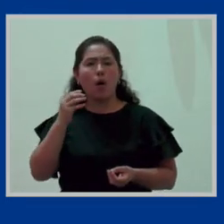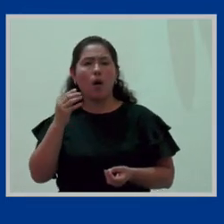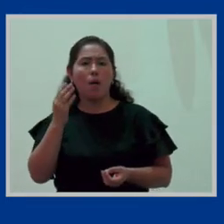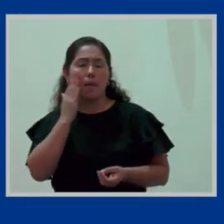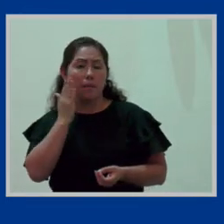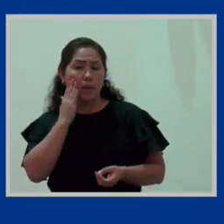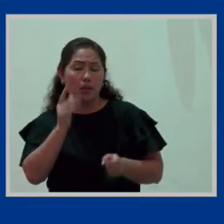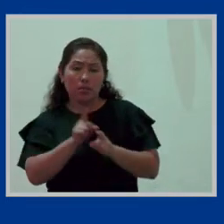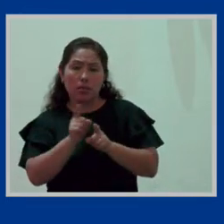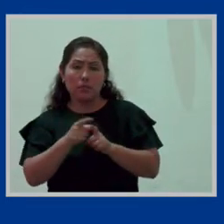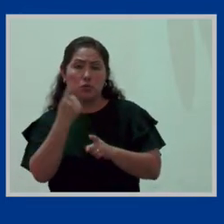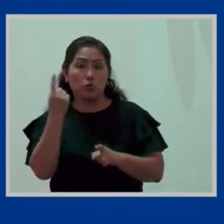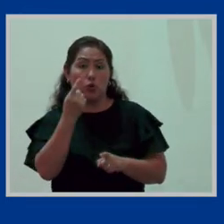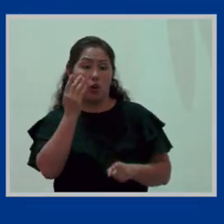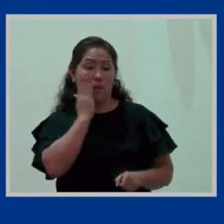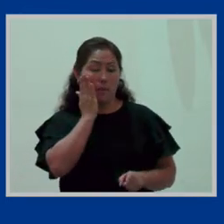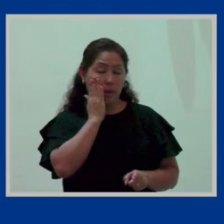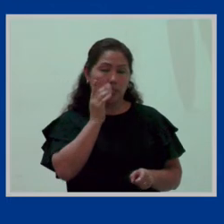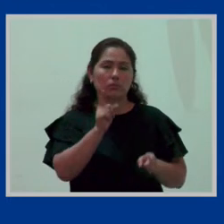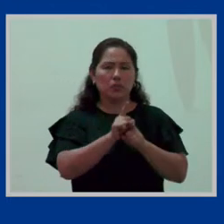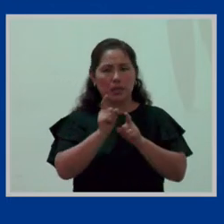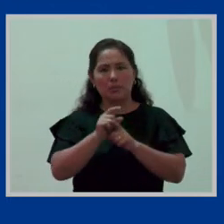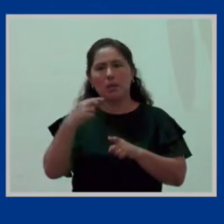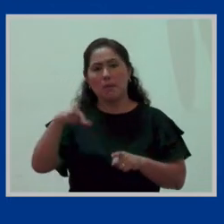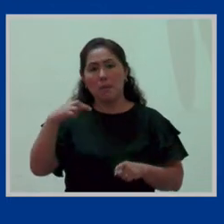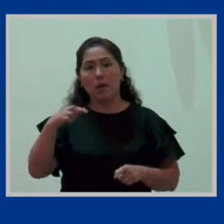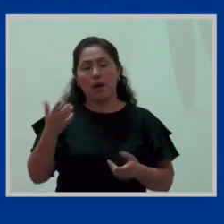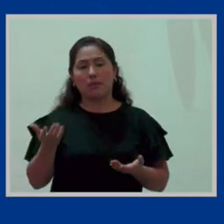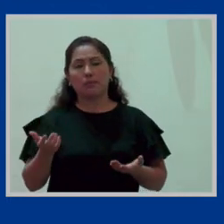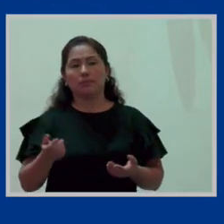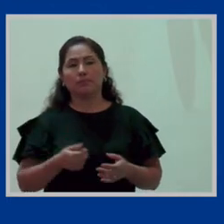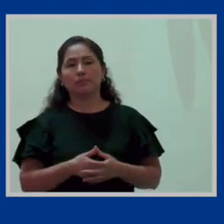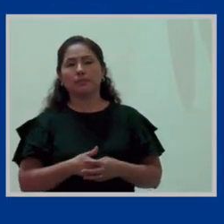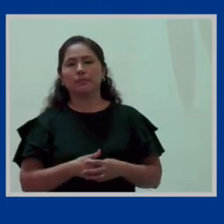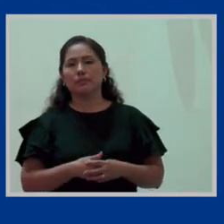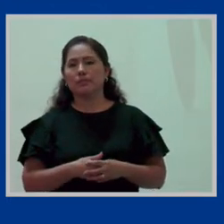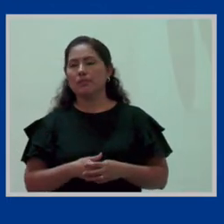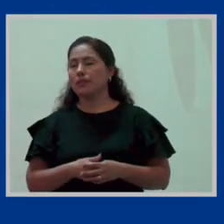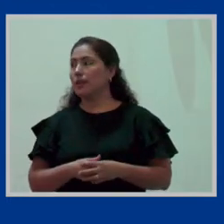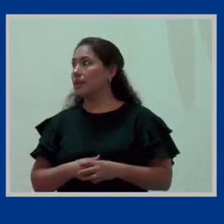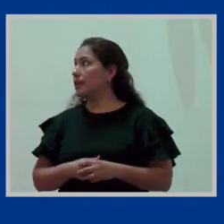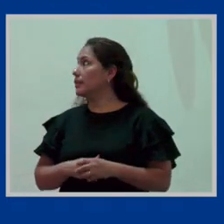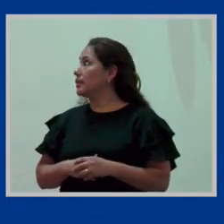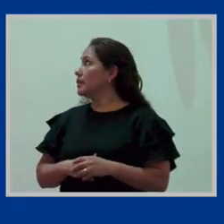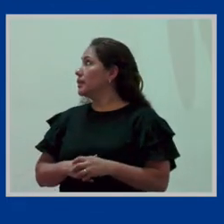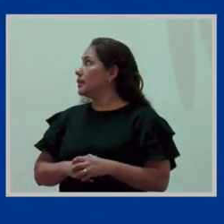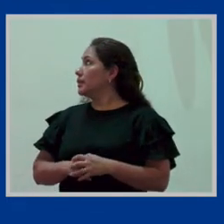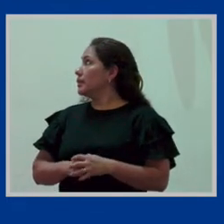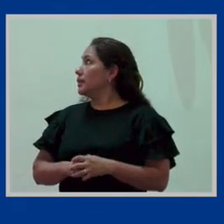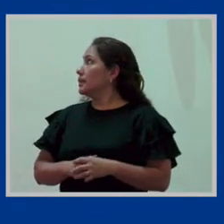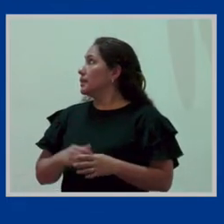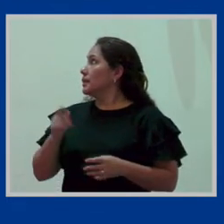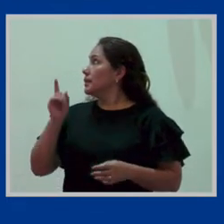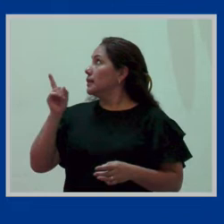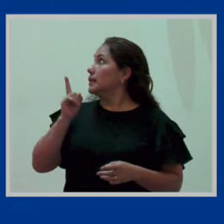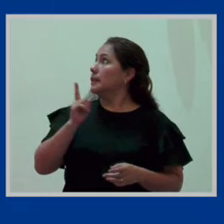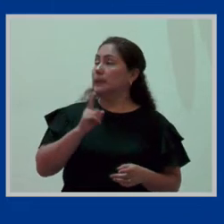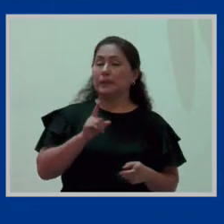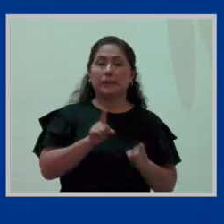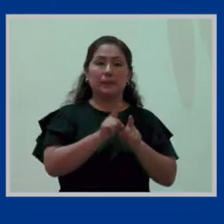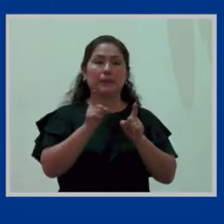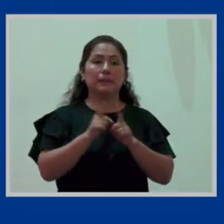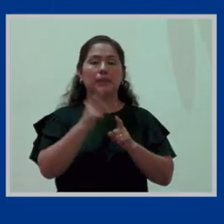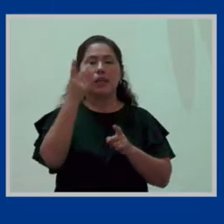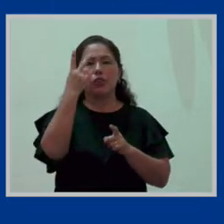un derecho exclusivo de la mujer. ¿Bien? Sin embargo, miren, una particularidad de esta licencia es que si los